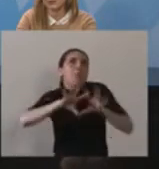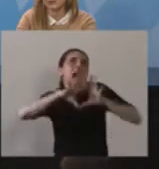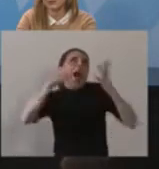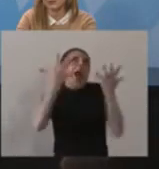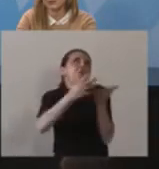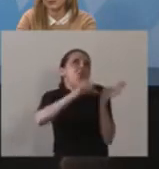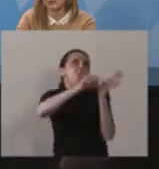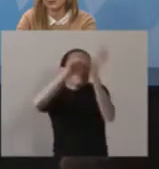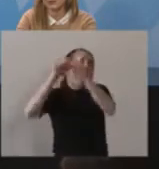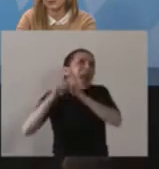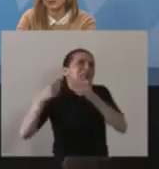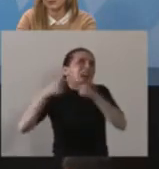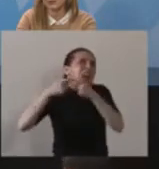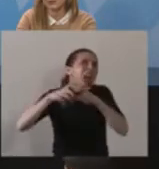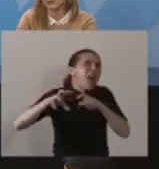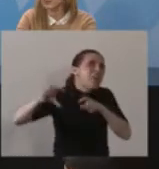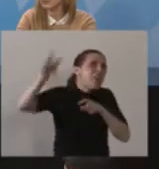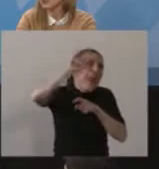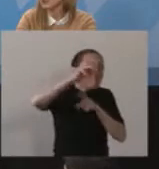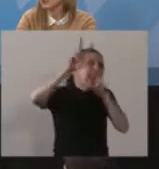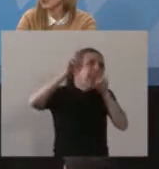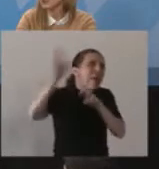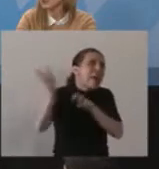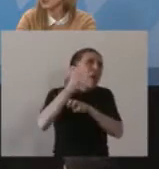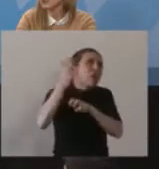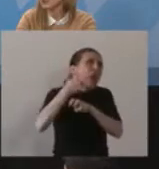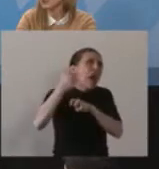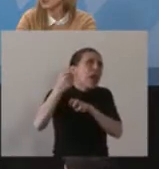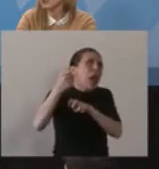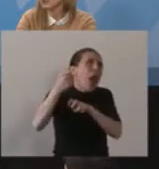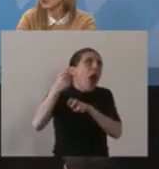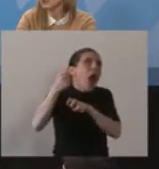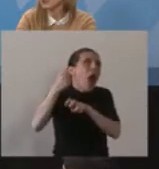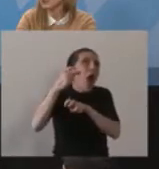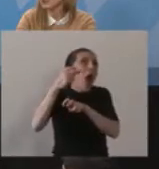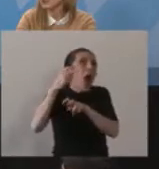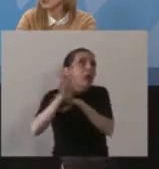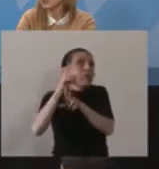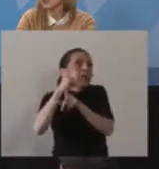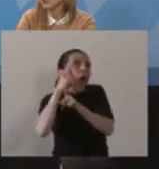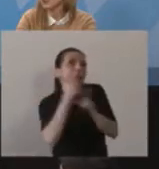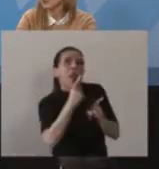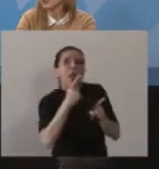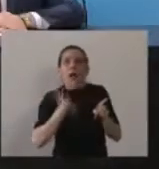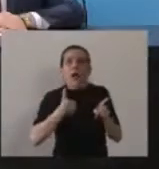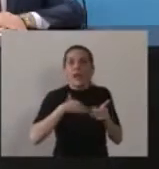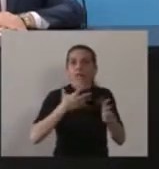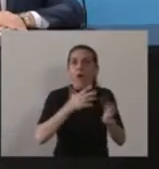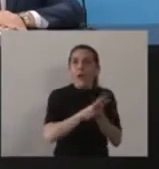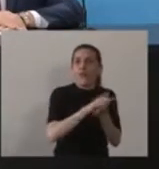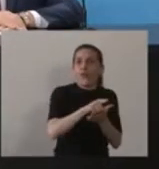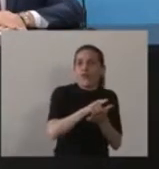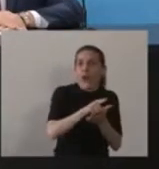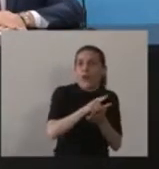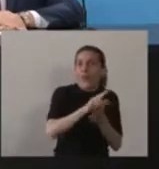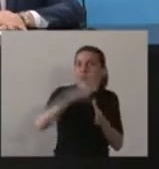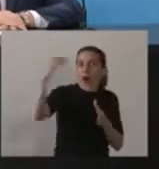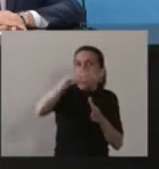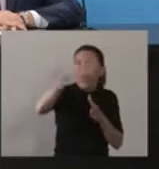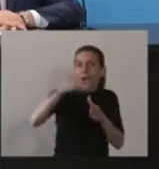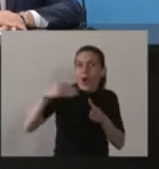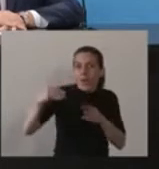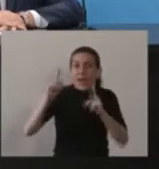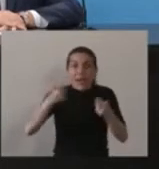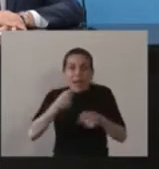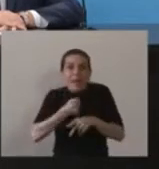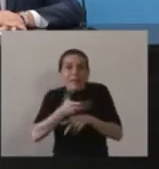que se dedican a la producción de energía porque finalmente el petróleo es energía y la producción agrícola